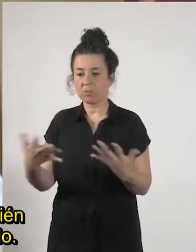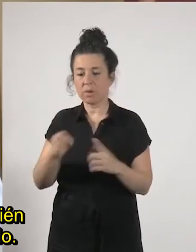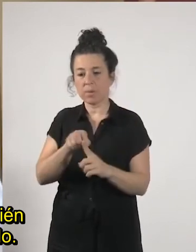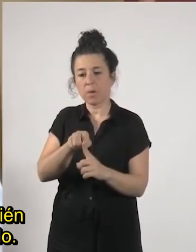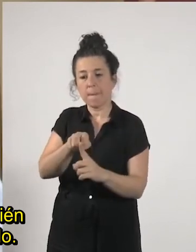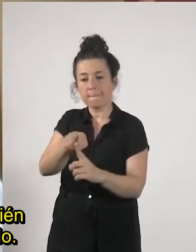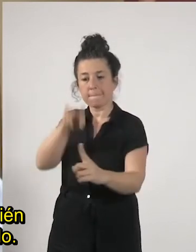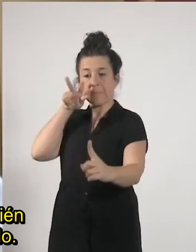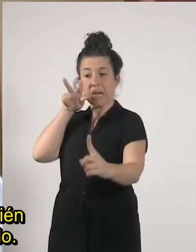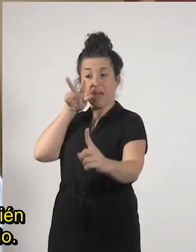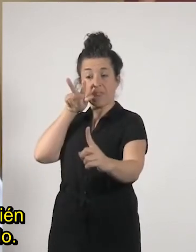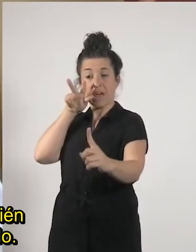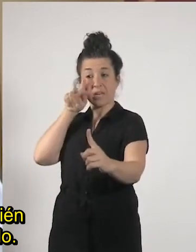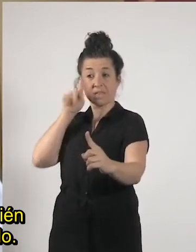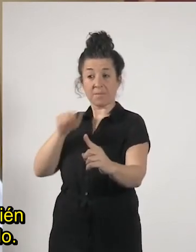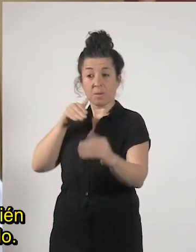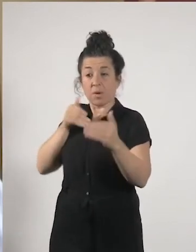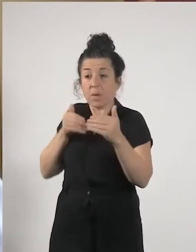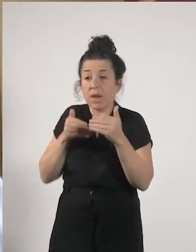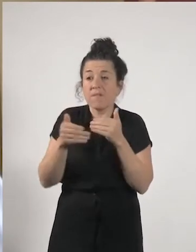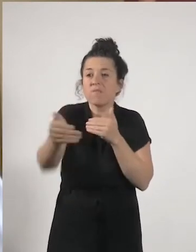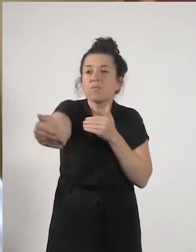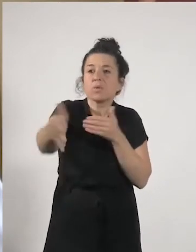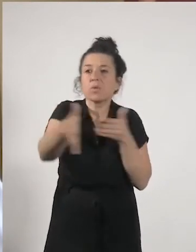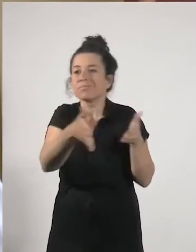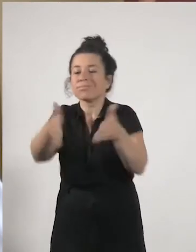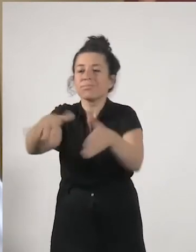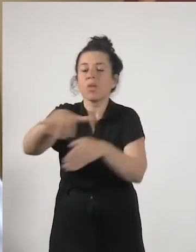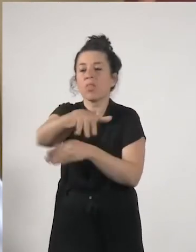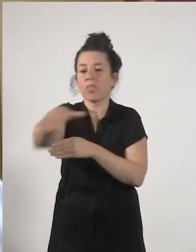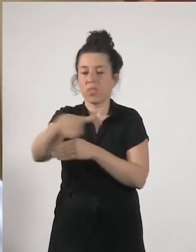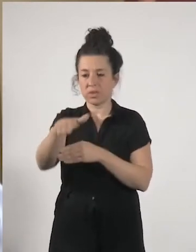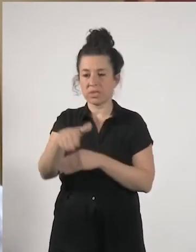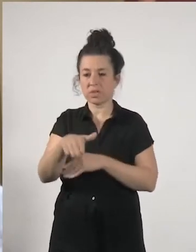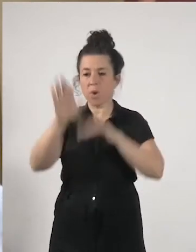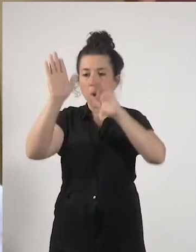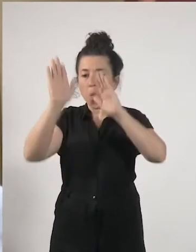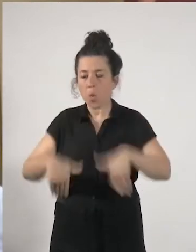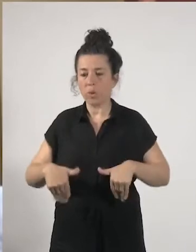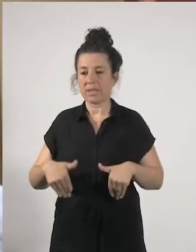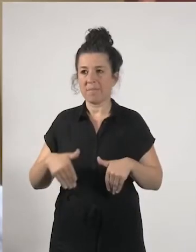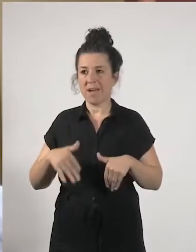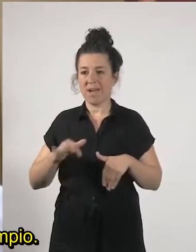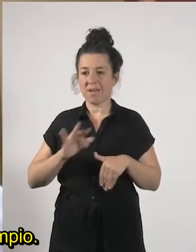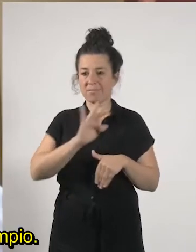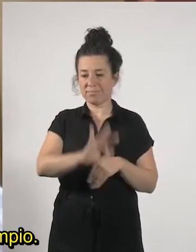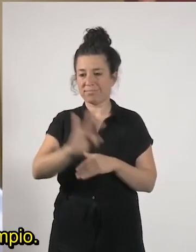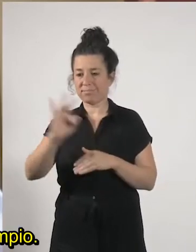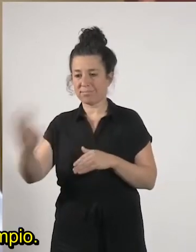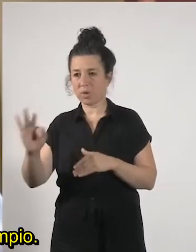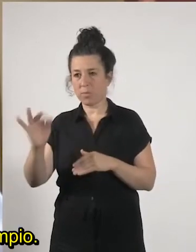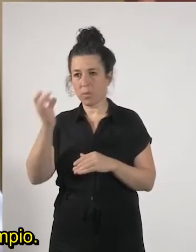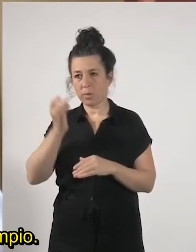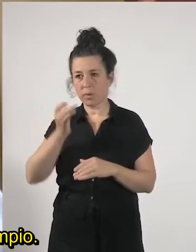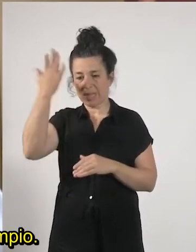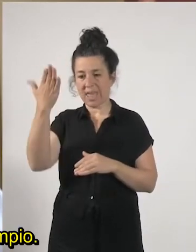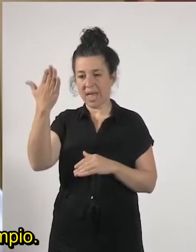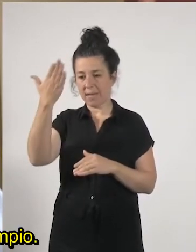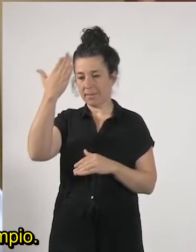larga también hacia donde nos estamos dirigiendo esa última intervención con la idea central que queréis que se quede